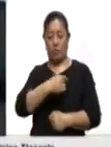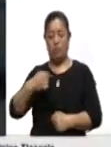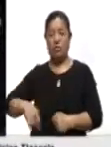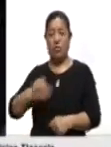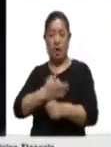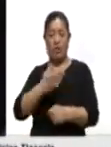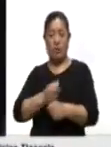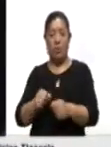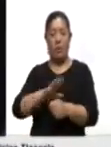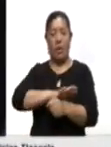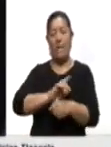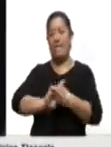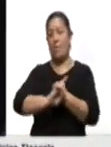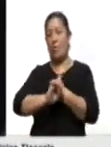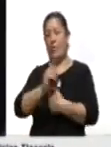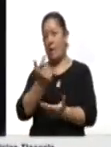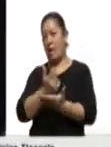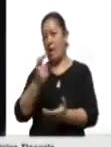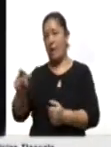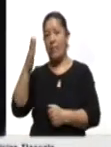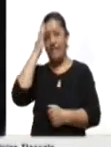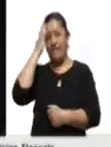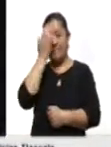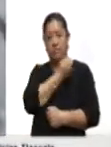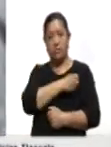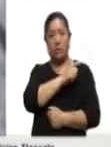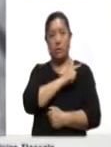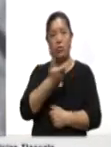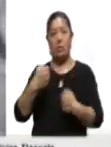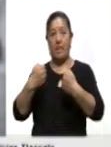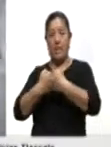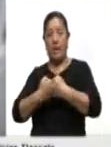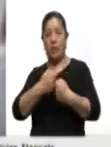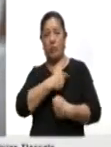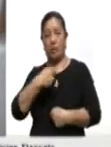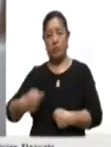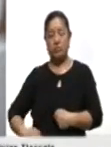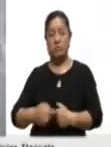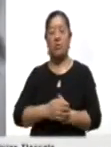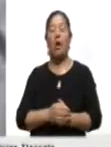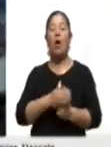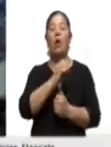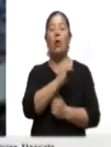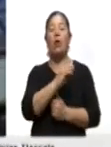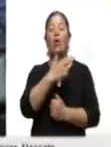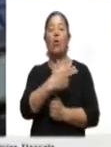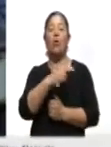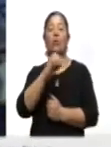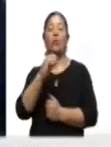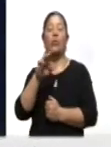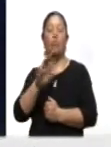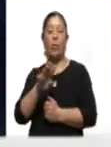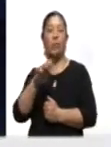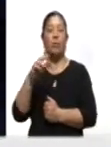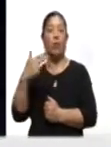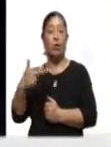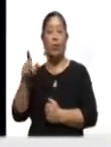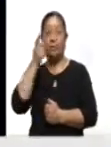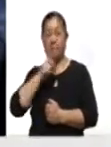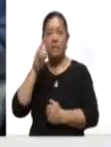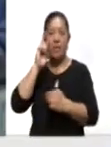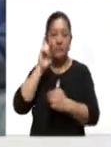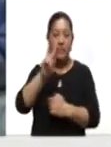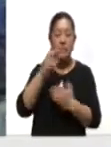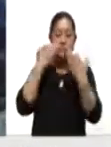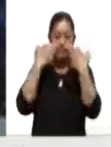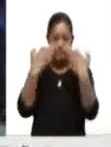a la pandemia. El ministro de Salud y la embajadora de China en El Salvador, Ouyang Hong, presenciaron el desembarque del lote del avión que aterrizó